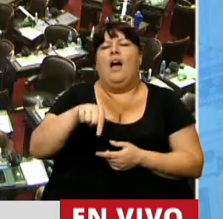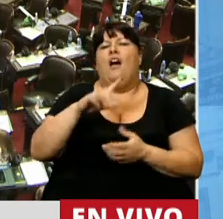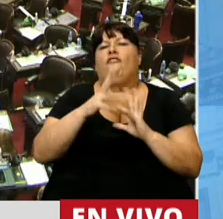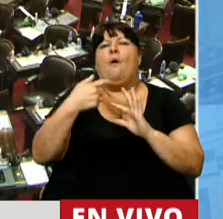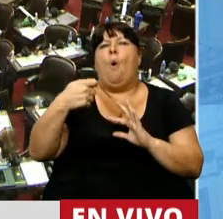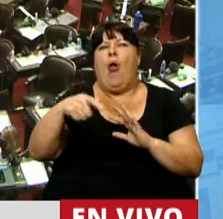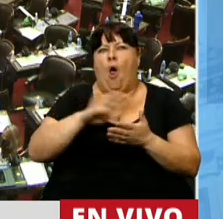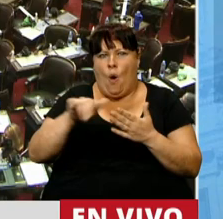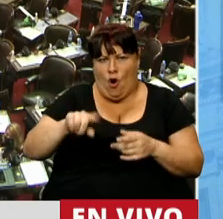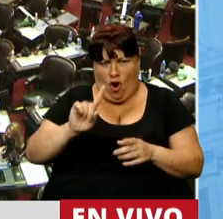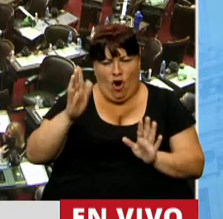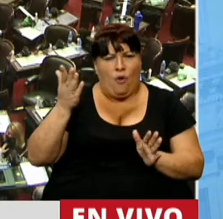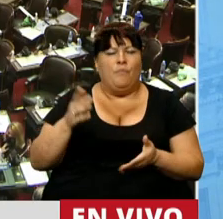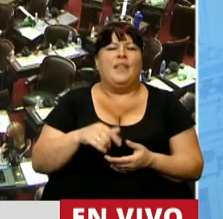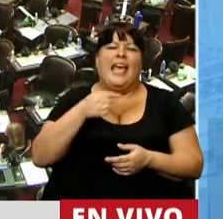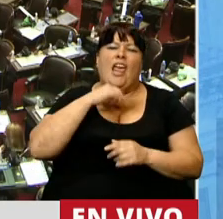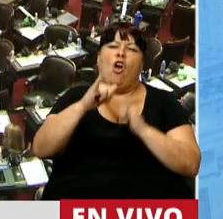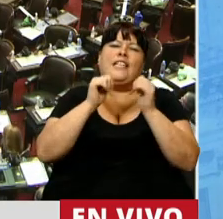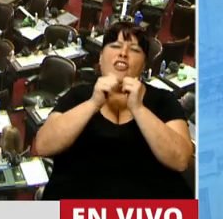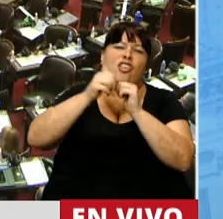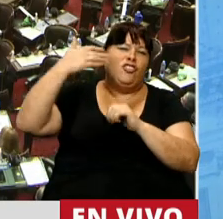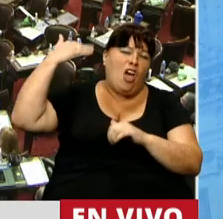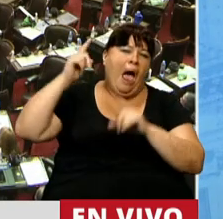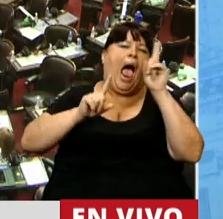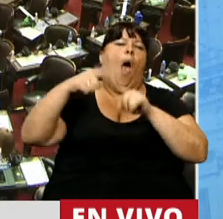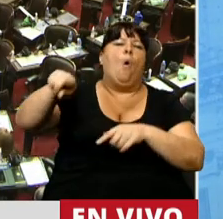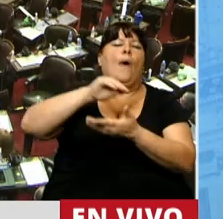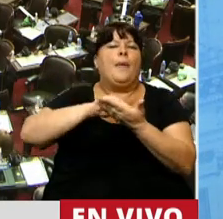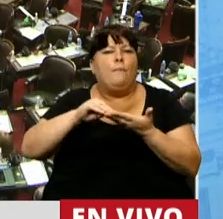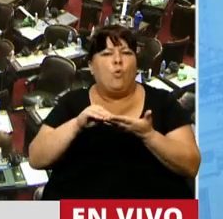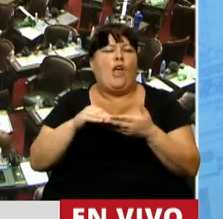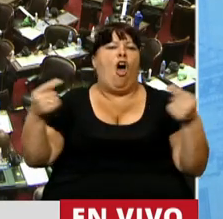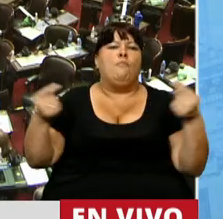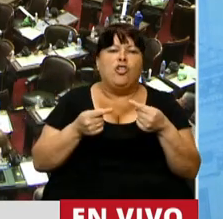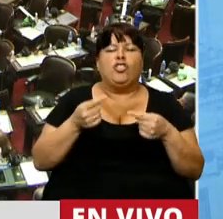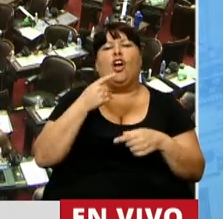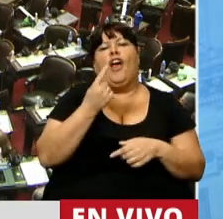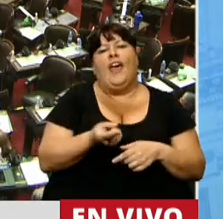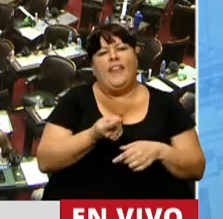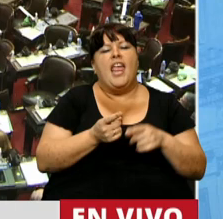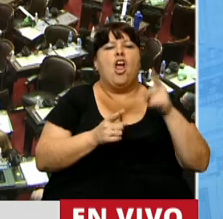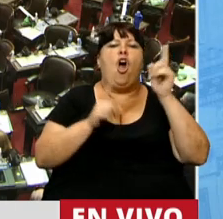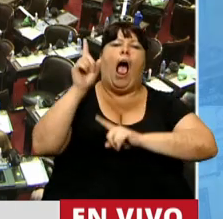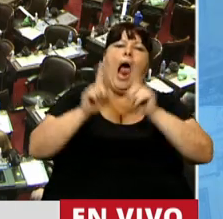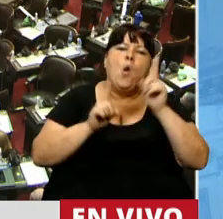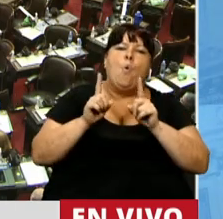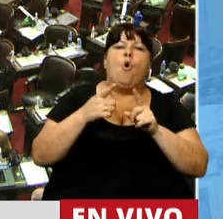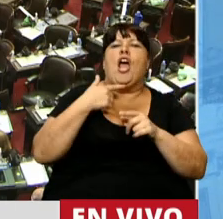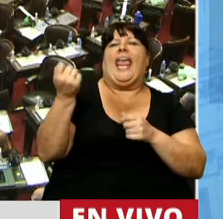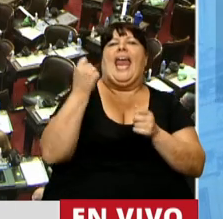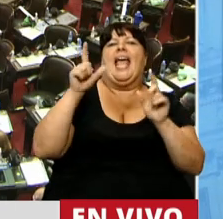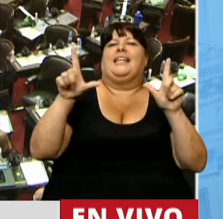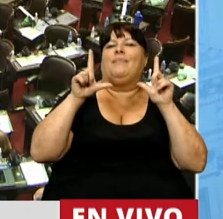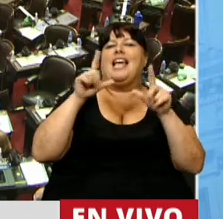del sistema previsional. Y quiero hacer un poquito de historia, más allá que algún diputado de la oposición dijo que algunos hacen historia.